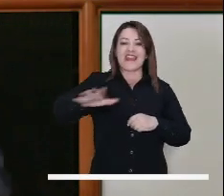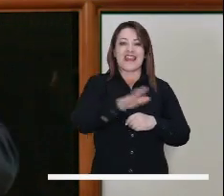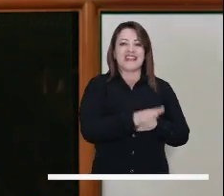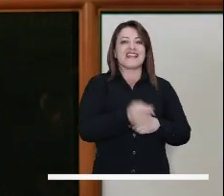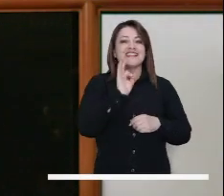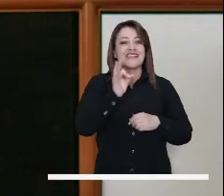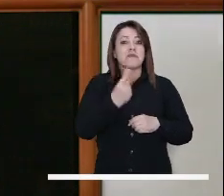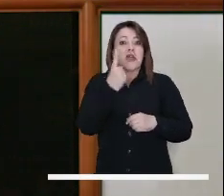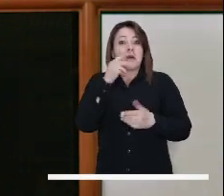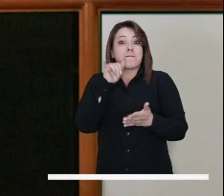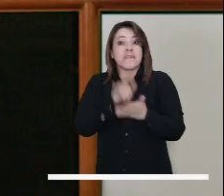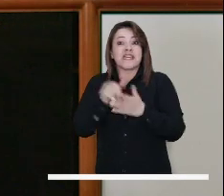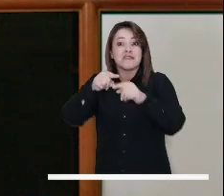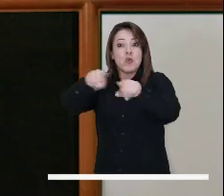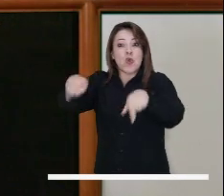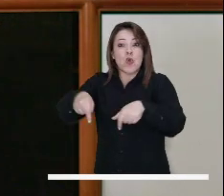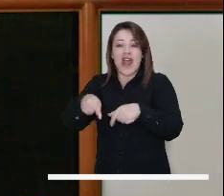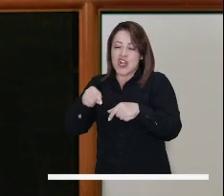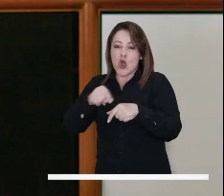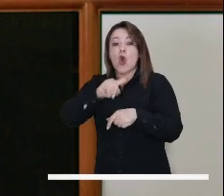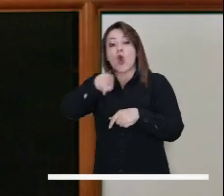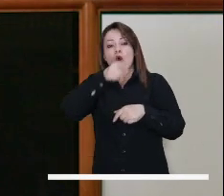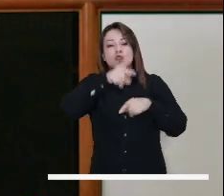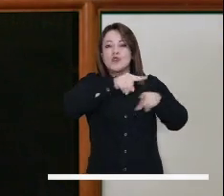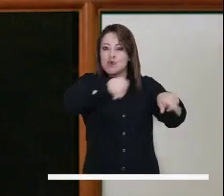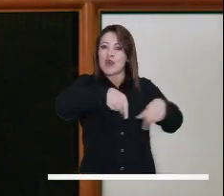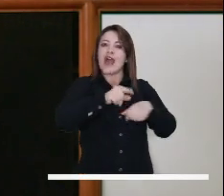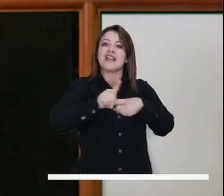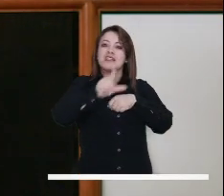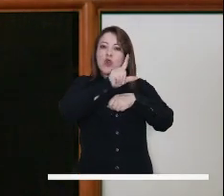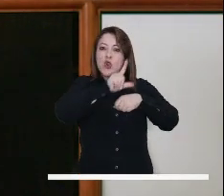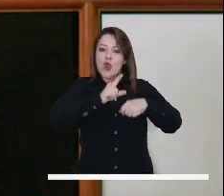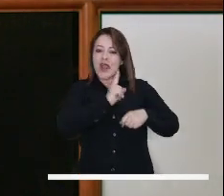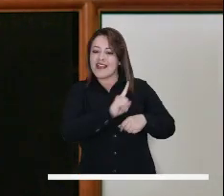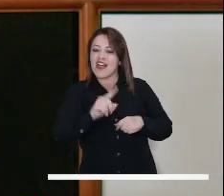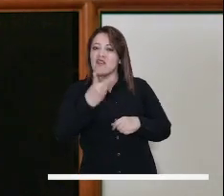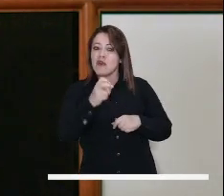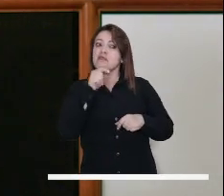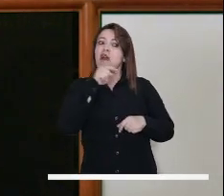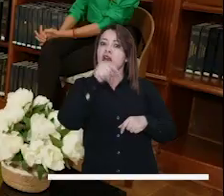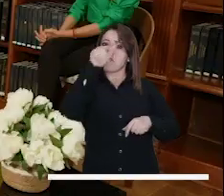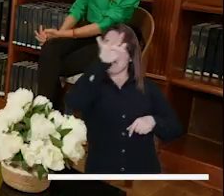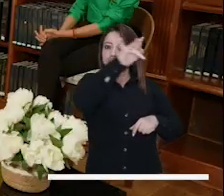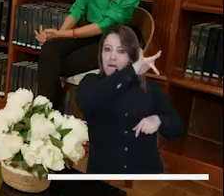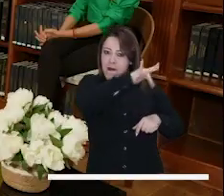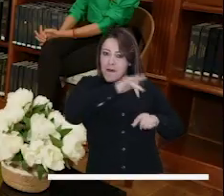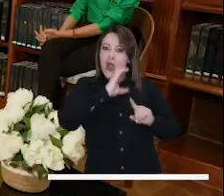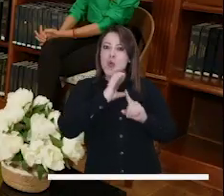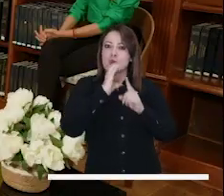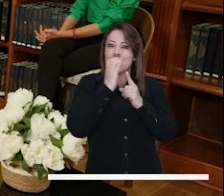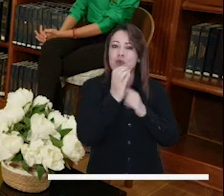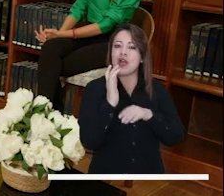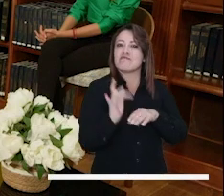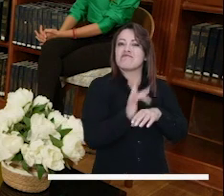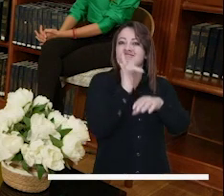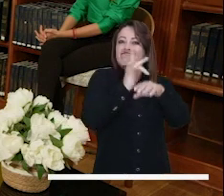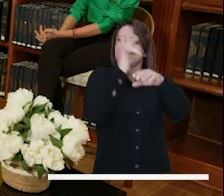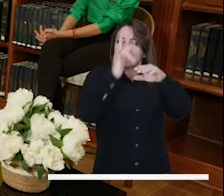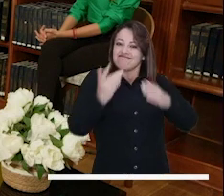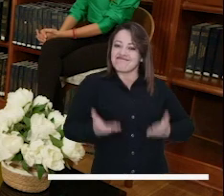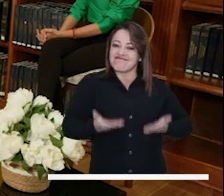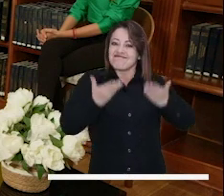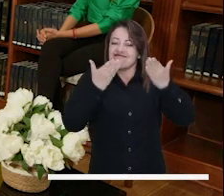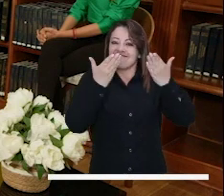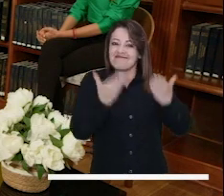territorios no concentrados únicamente en los grandes festivales, en los grandes eventos, sino en una cotidianidad